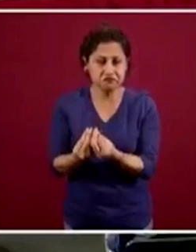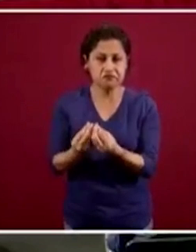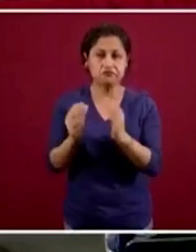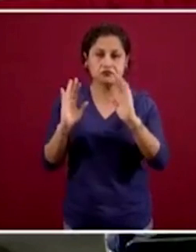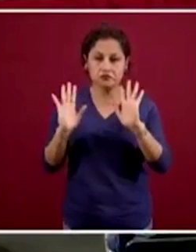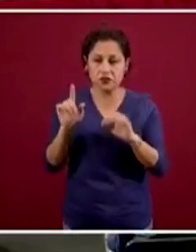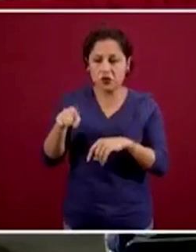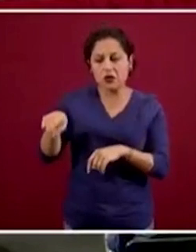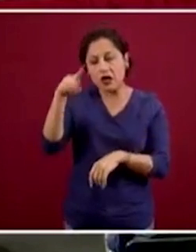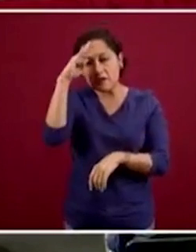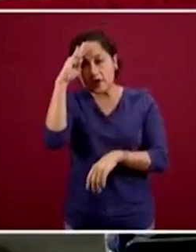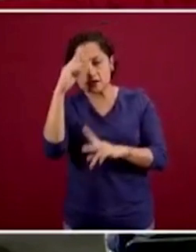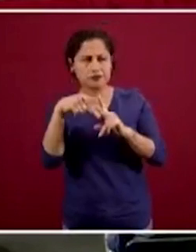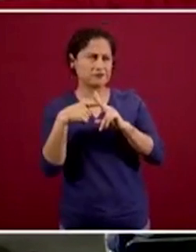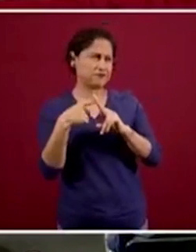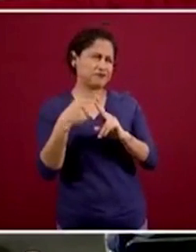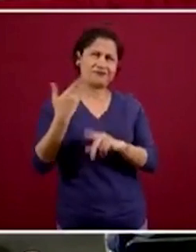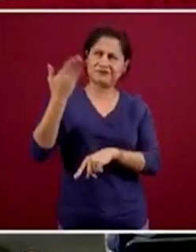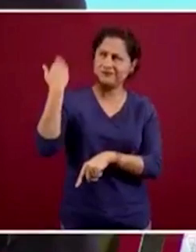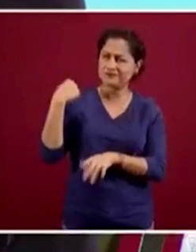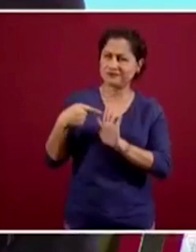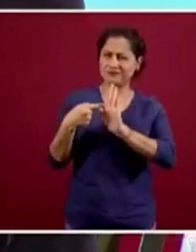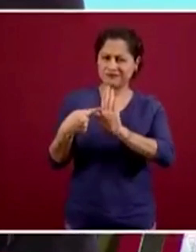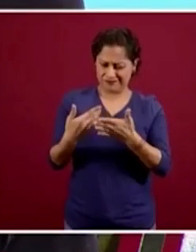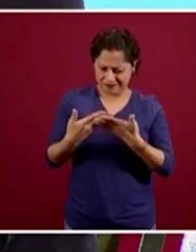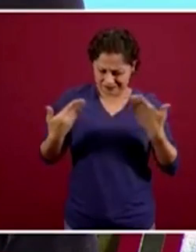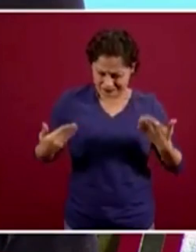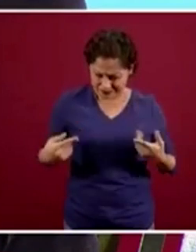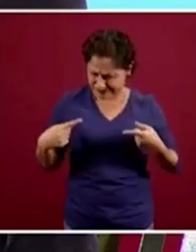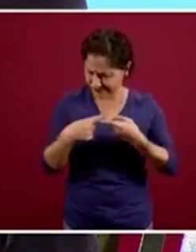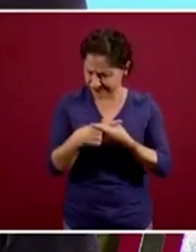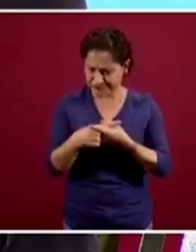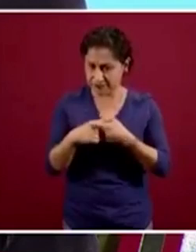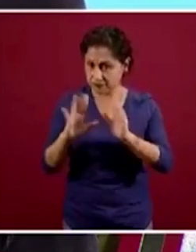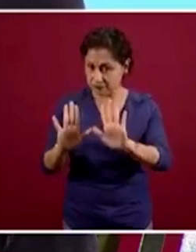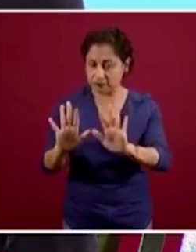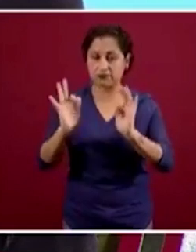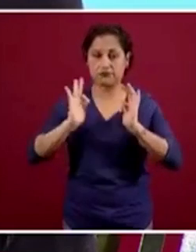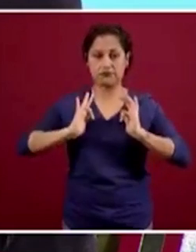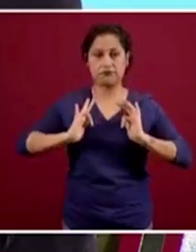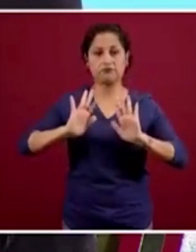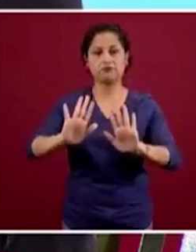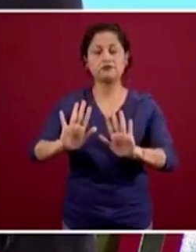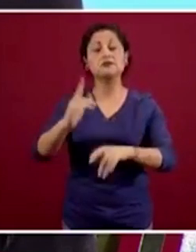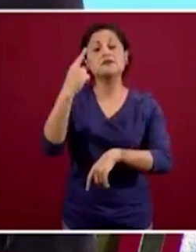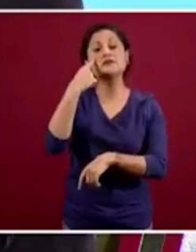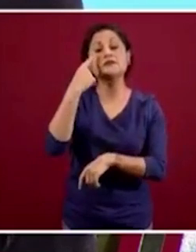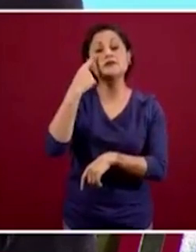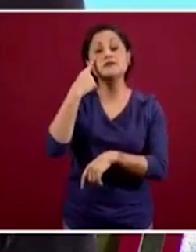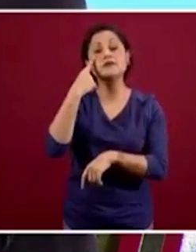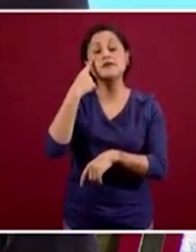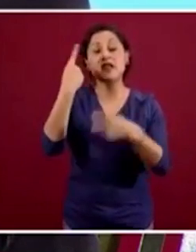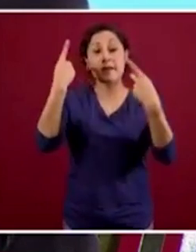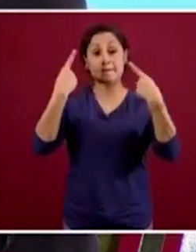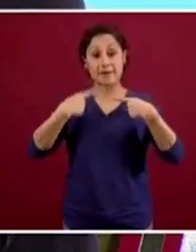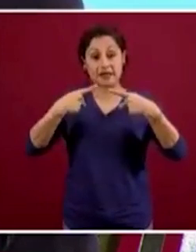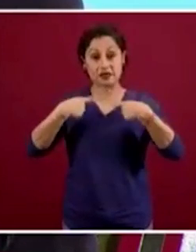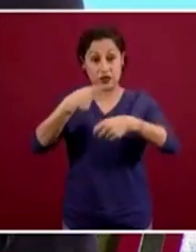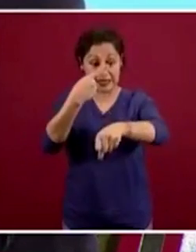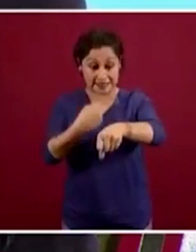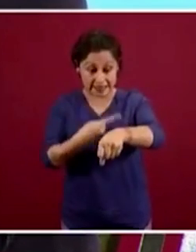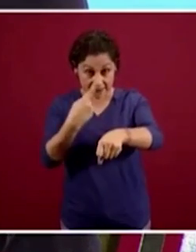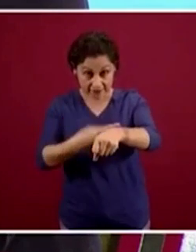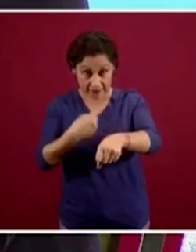discordancia con los números que hemos presentado previamente, a pacientes con sospecha y pacientes